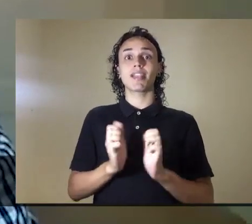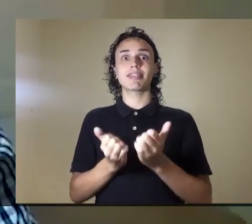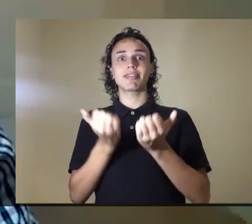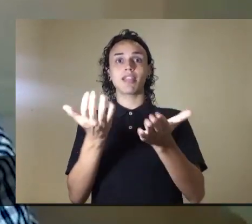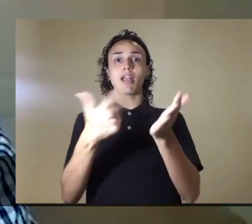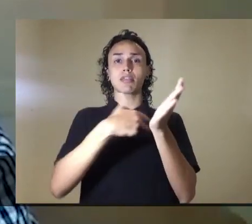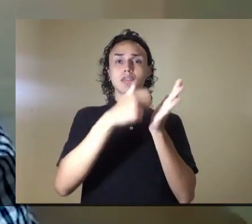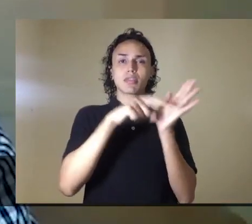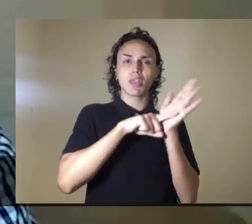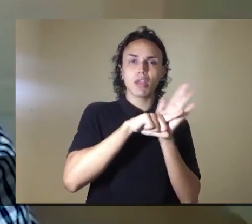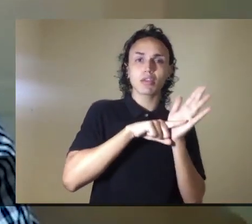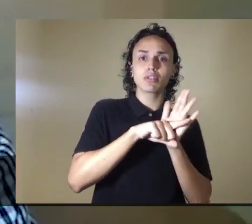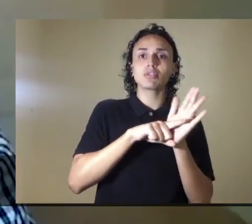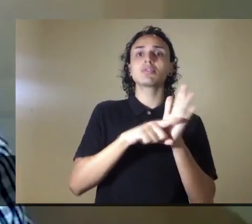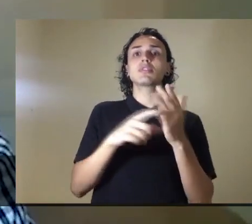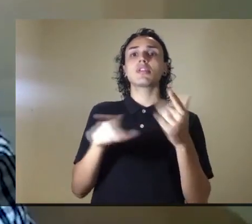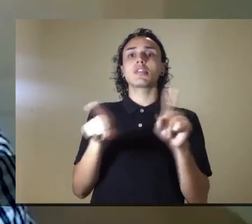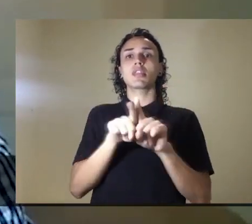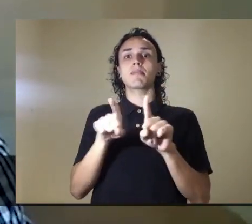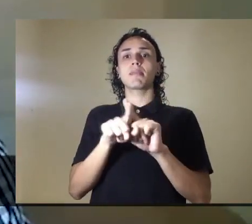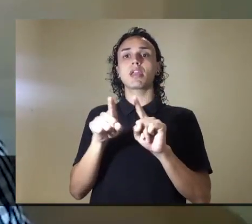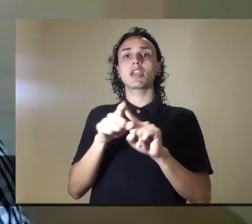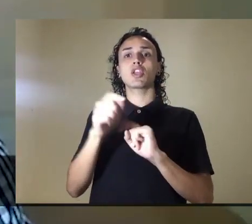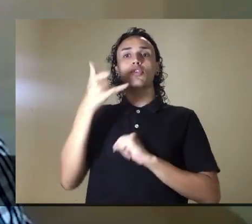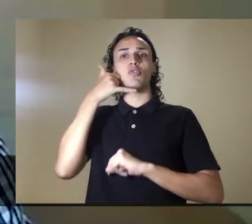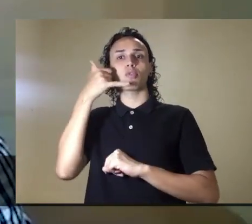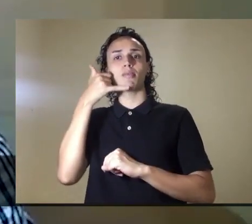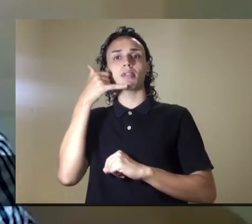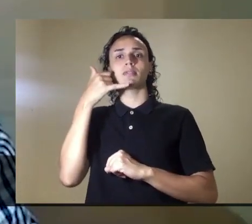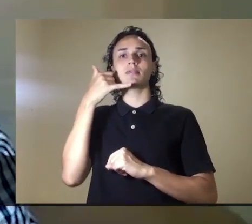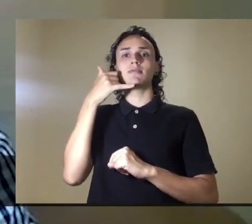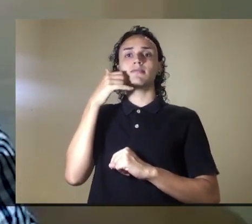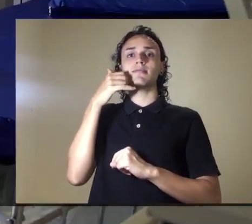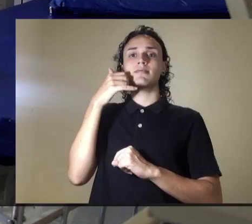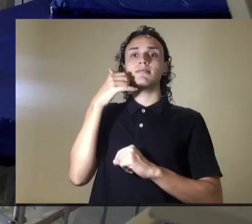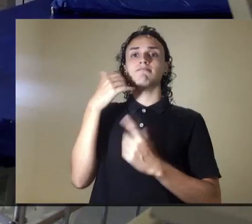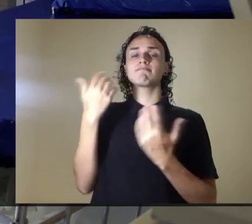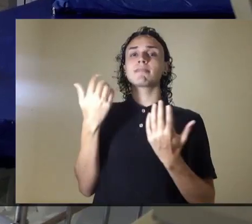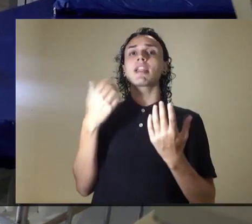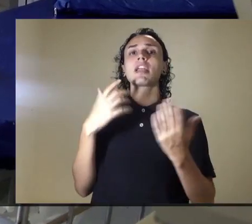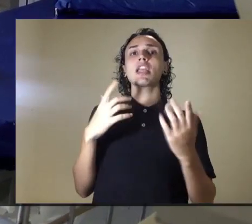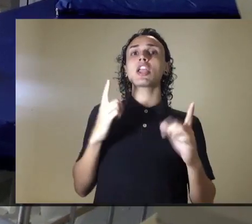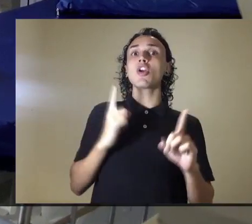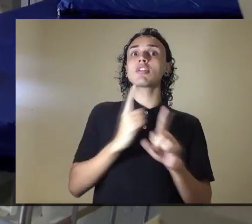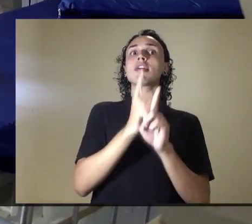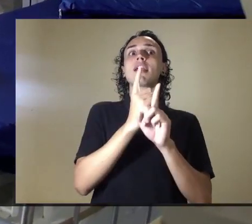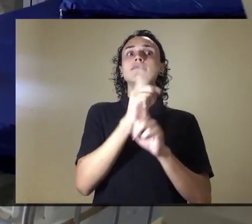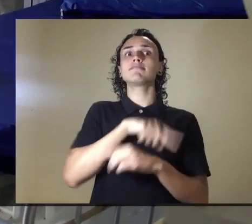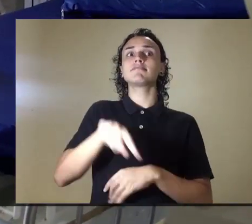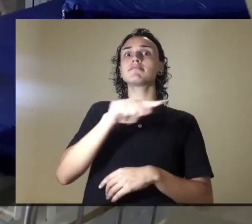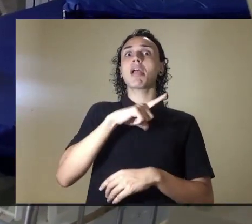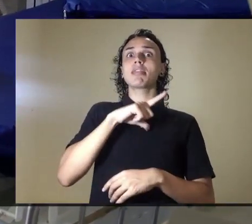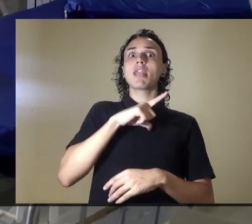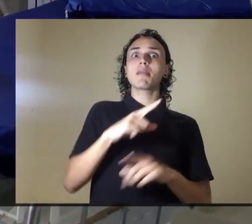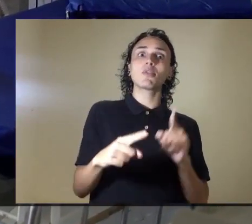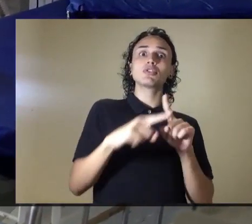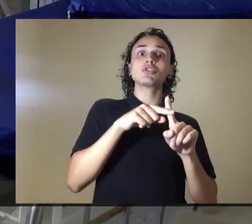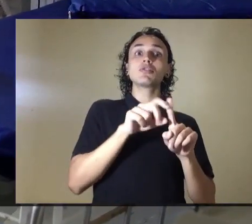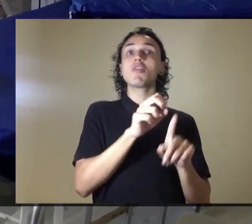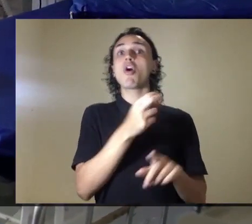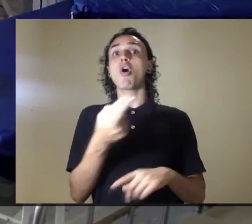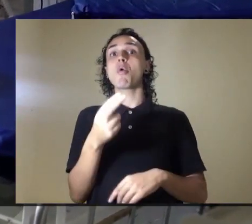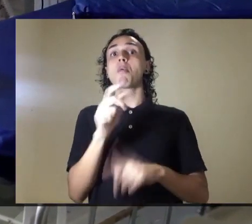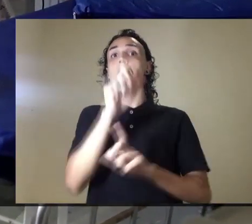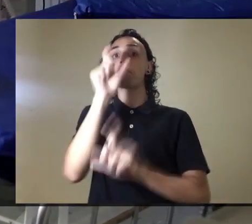de los que son positivos, aunque no tengan síntomas y, por supuesto, un aumento de la capacidad